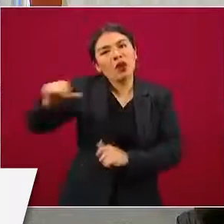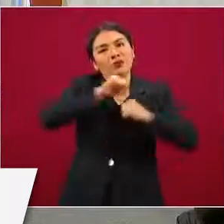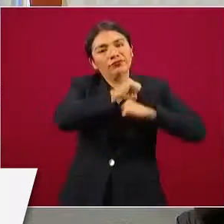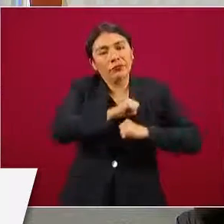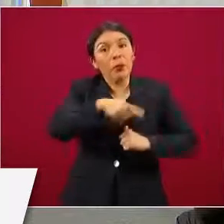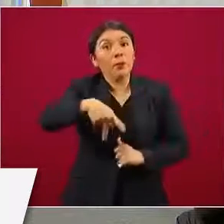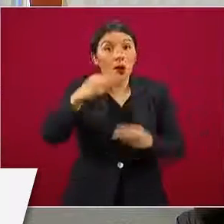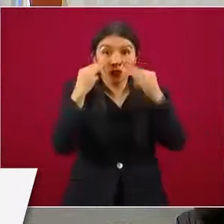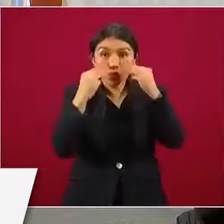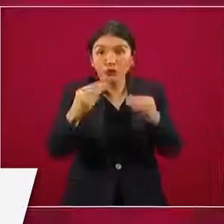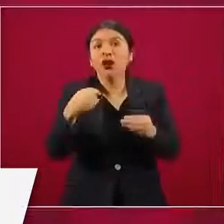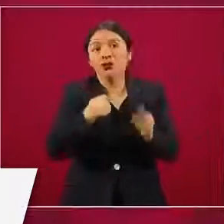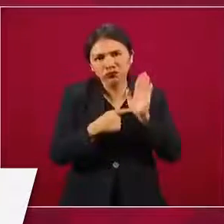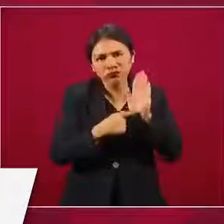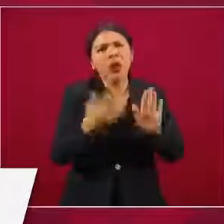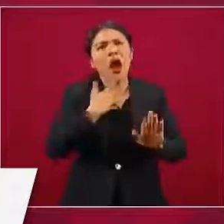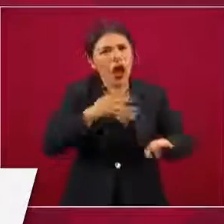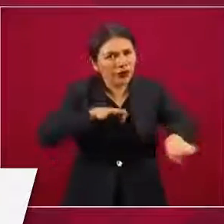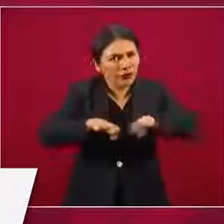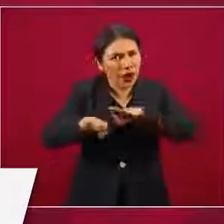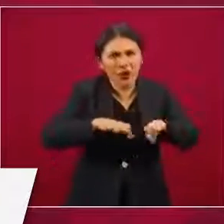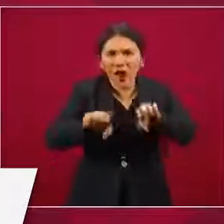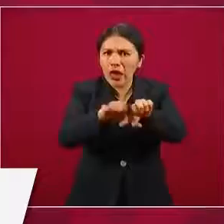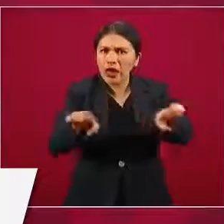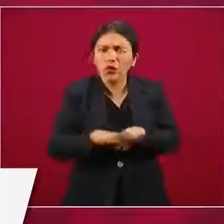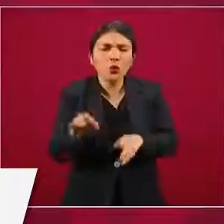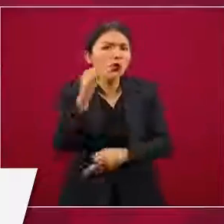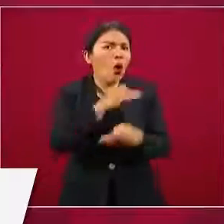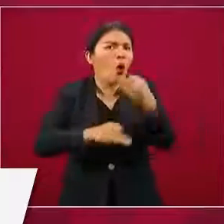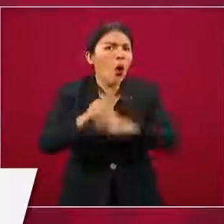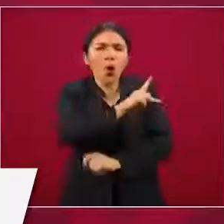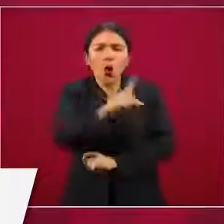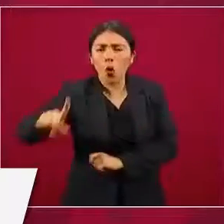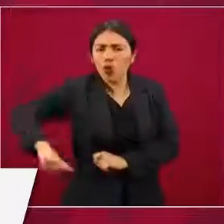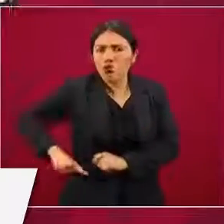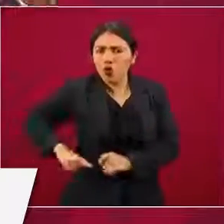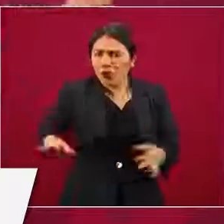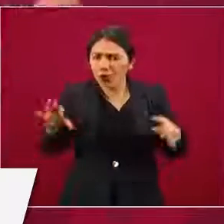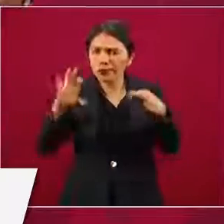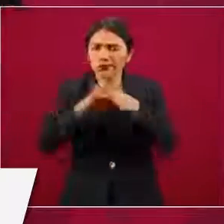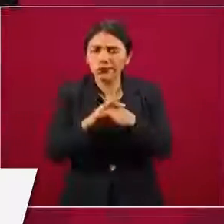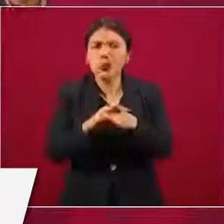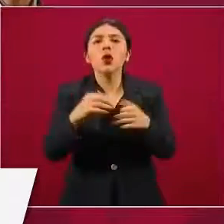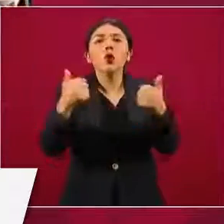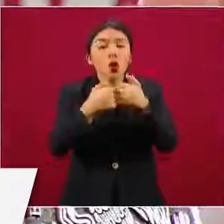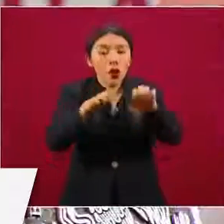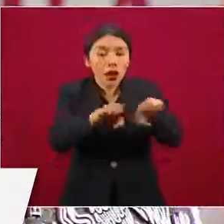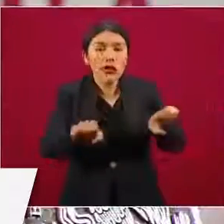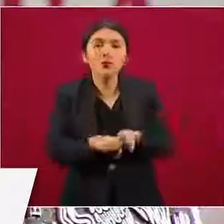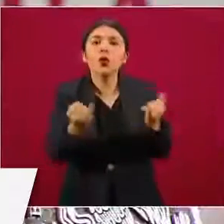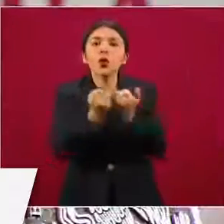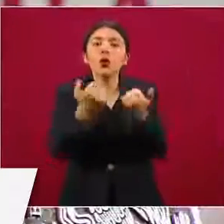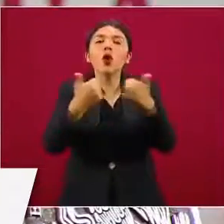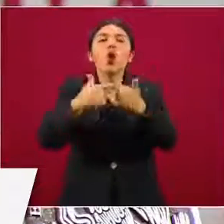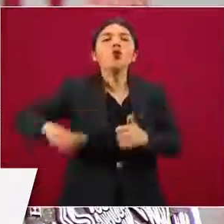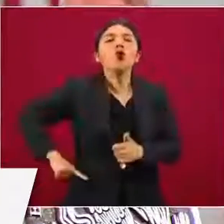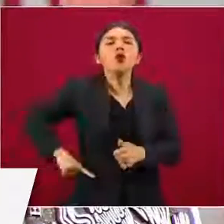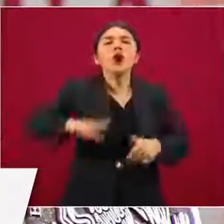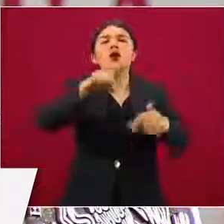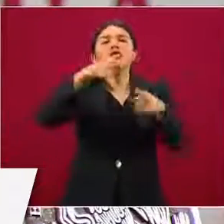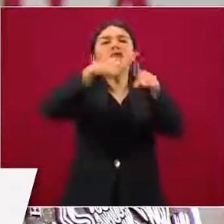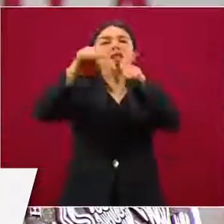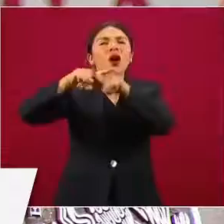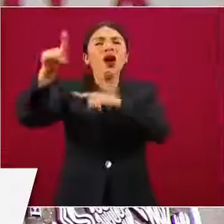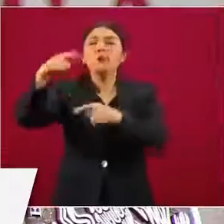hay una muestra de que estamos trabajando en equipo todas las áreas de gobierno y trabajando en equipo con los gobiernos locales